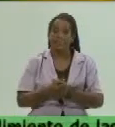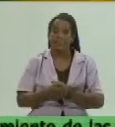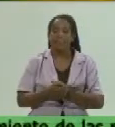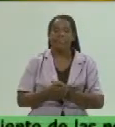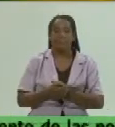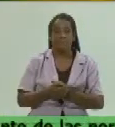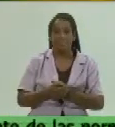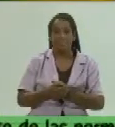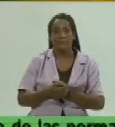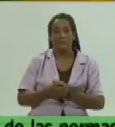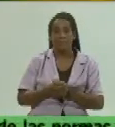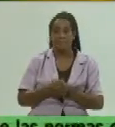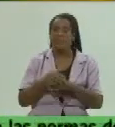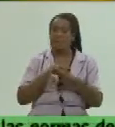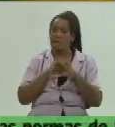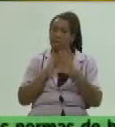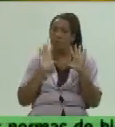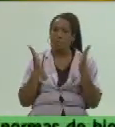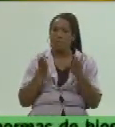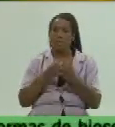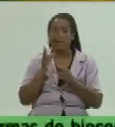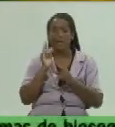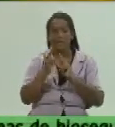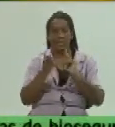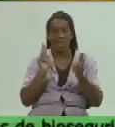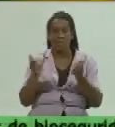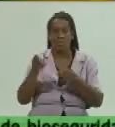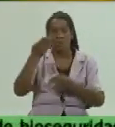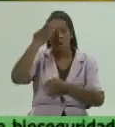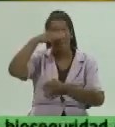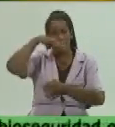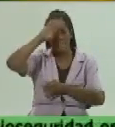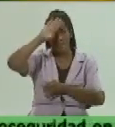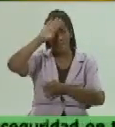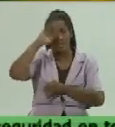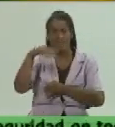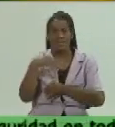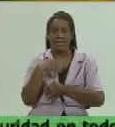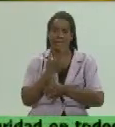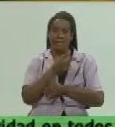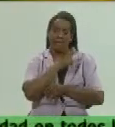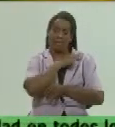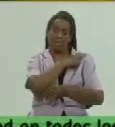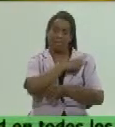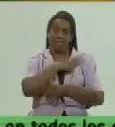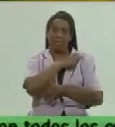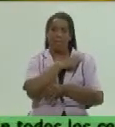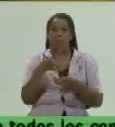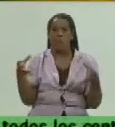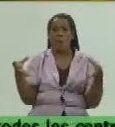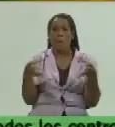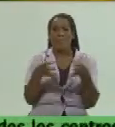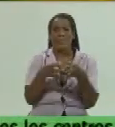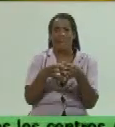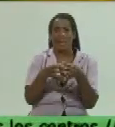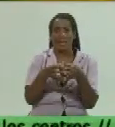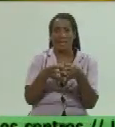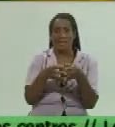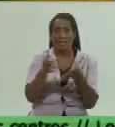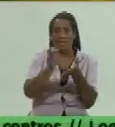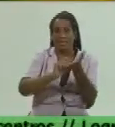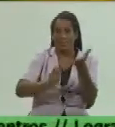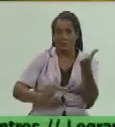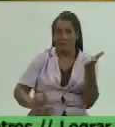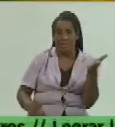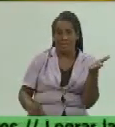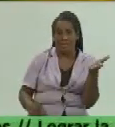estado por las indicaciones que ha dado el país son los que dirigen los comités de contratación en cada uno de los municipios tú preguntabas ahorita que si esos